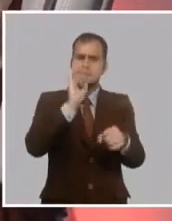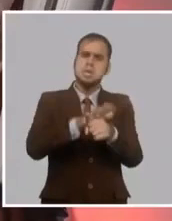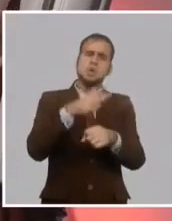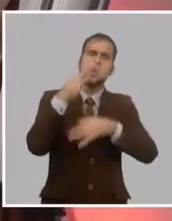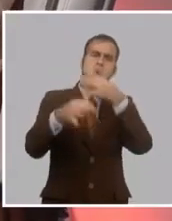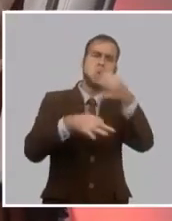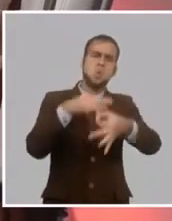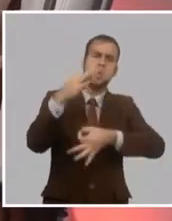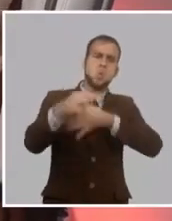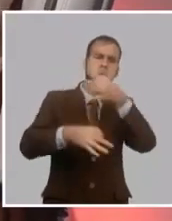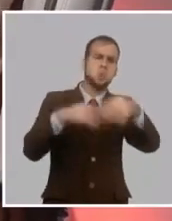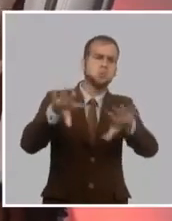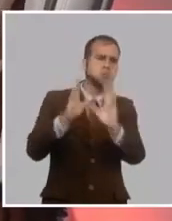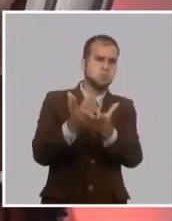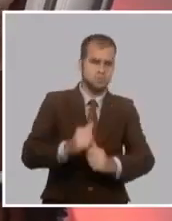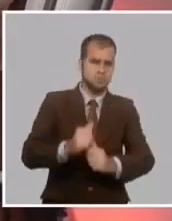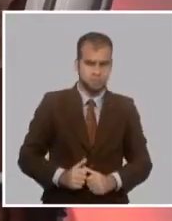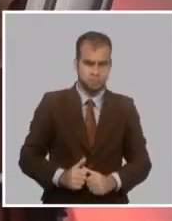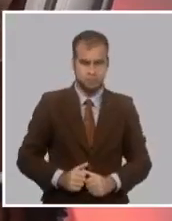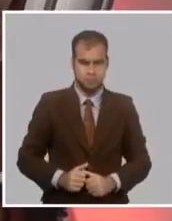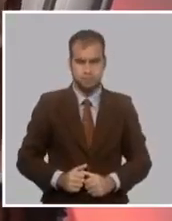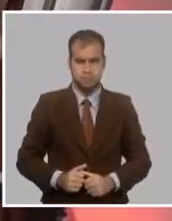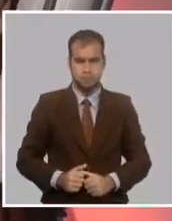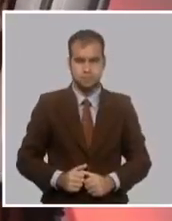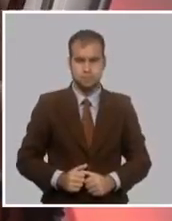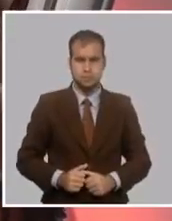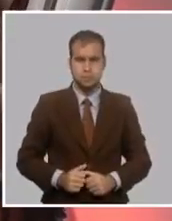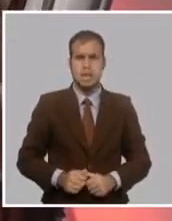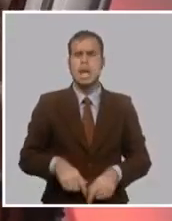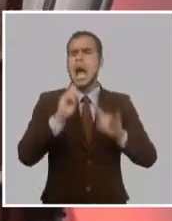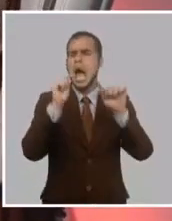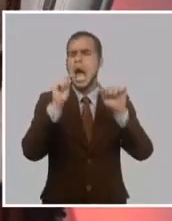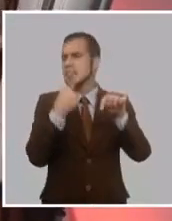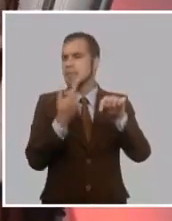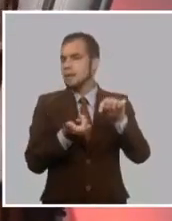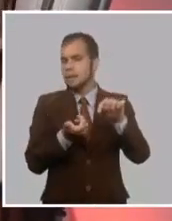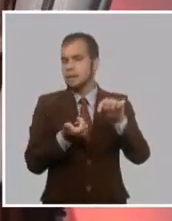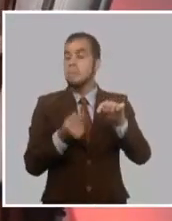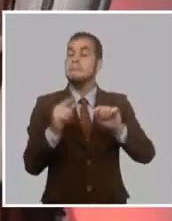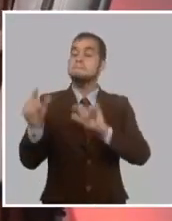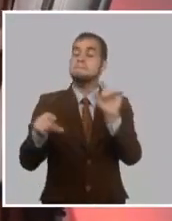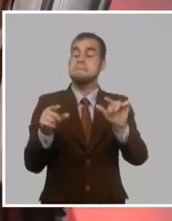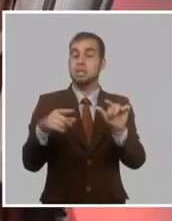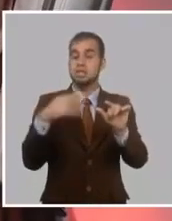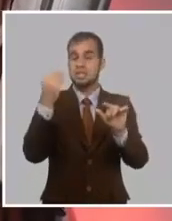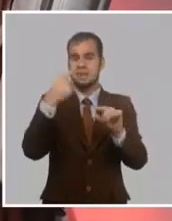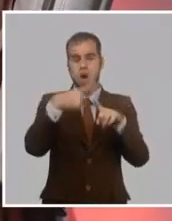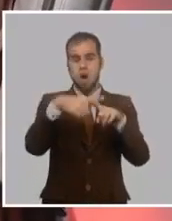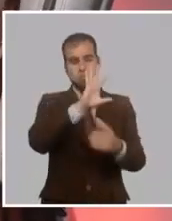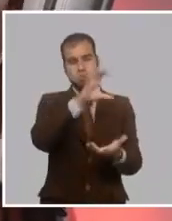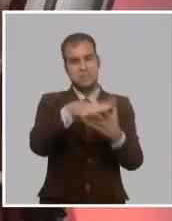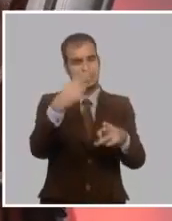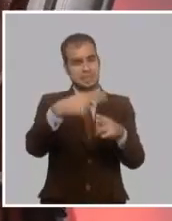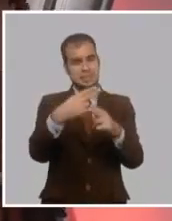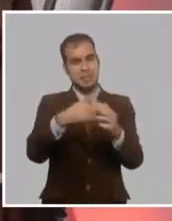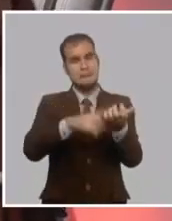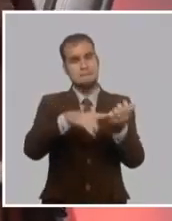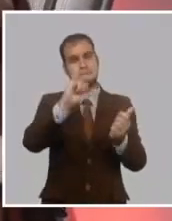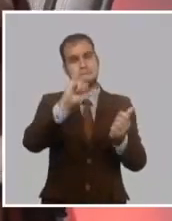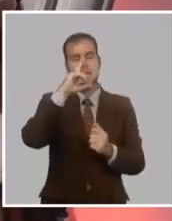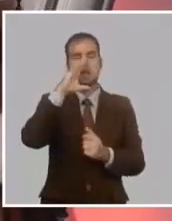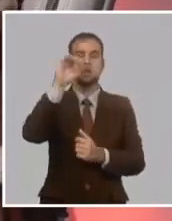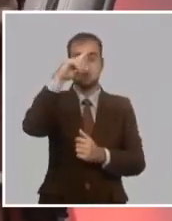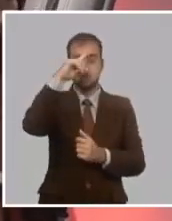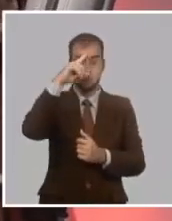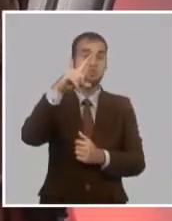Mientras en con todos, para bien de todos, se va señalando los que se auto excluyen de ese todo, en los pinos nuevos está, cuando él dice que